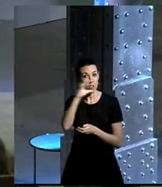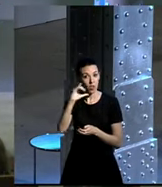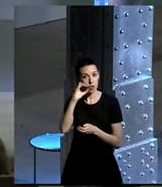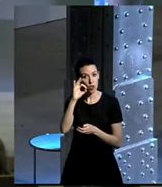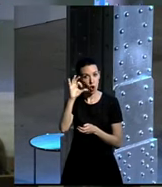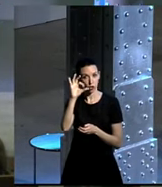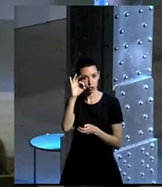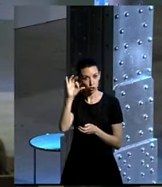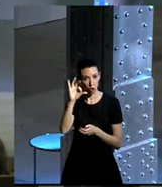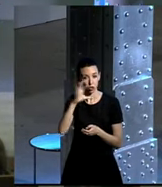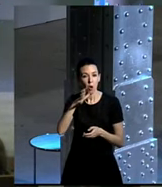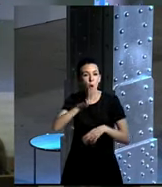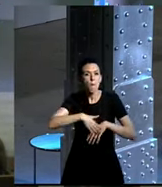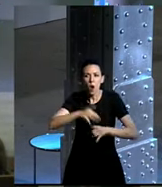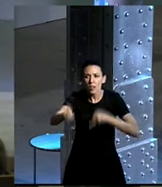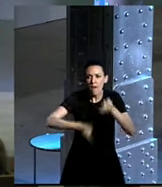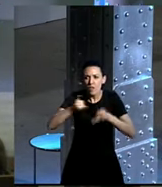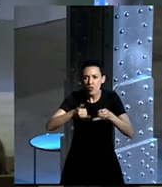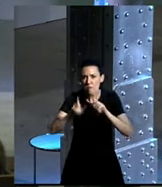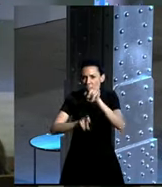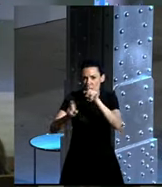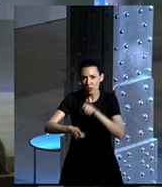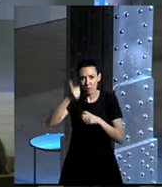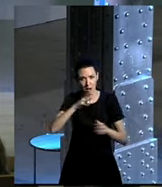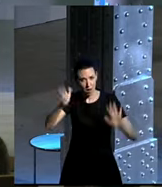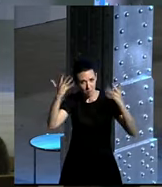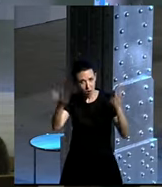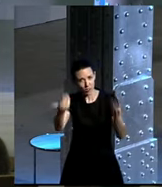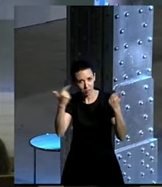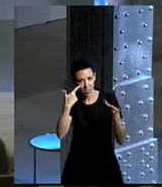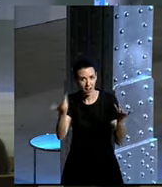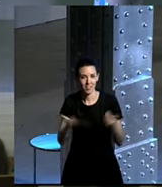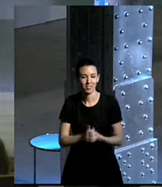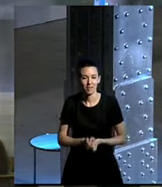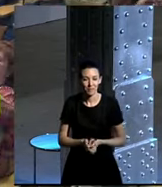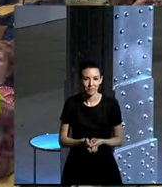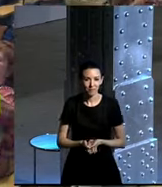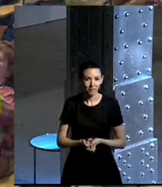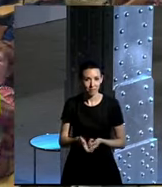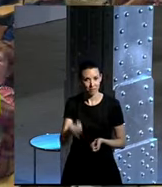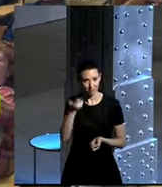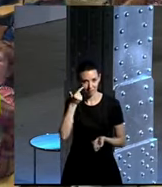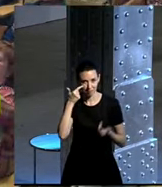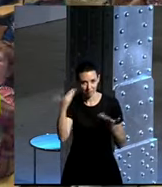preguntas que te haces cuando vas a pedales. Vamos a aplaudirle. Es un invitado, ha venido hasta aquí. Siéntate.